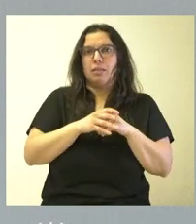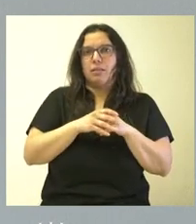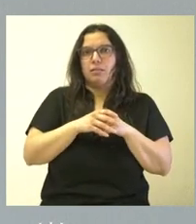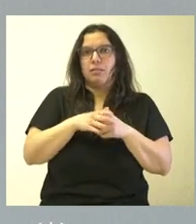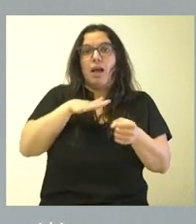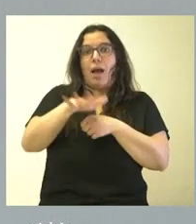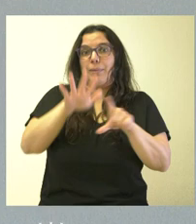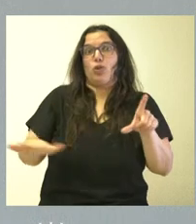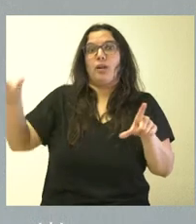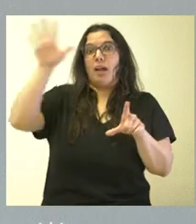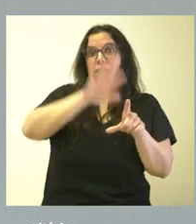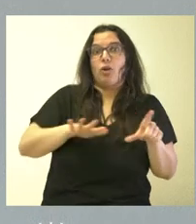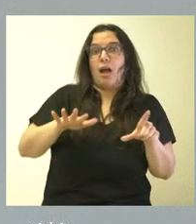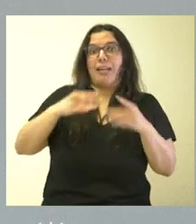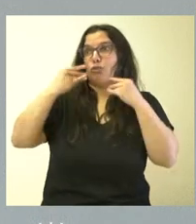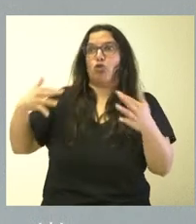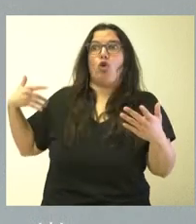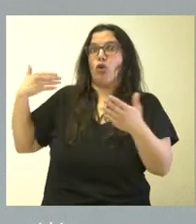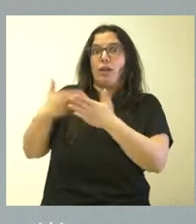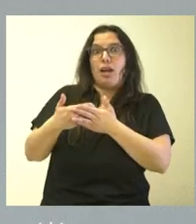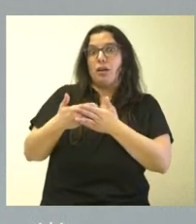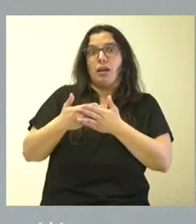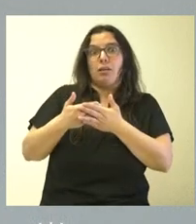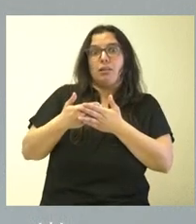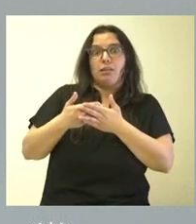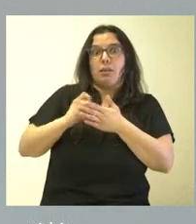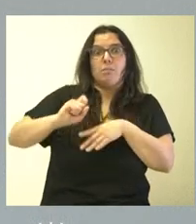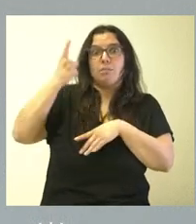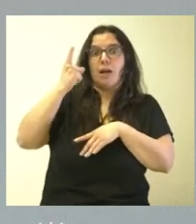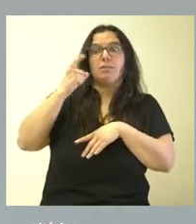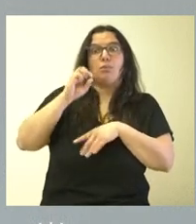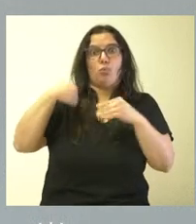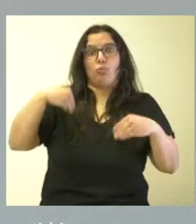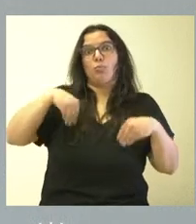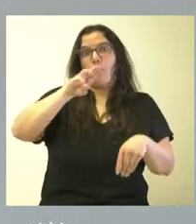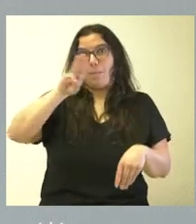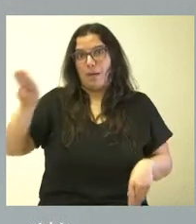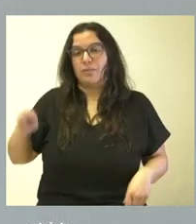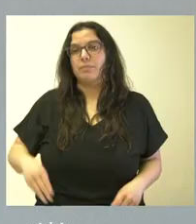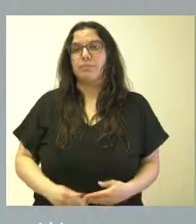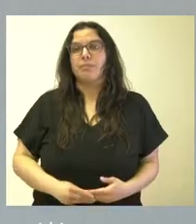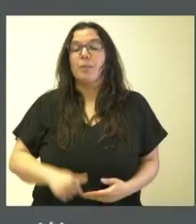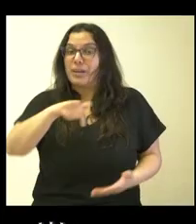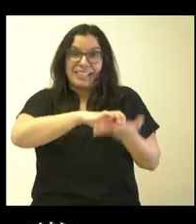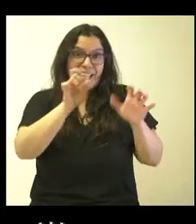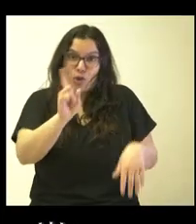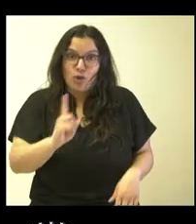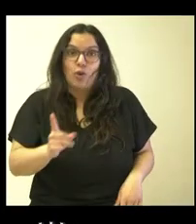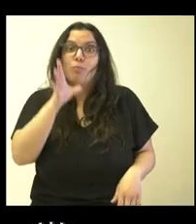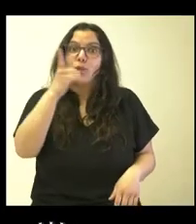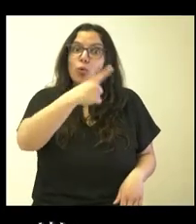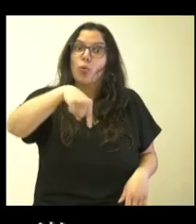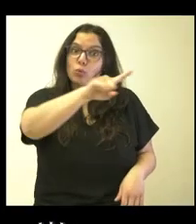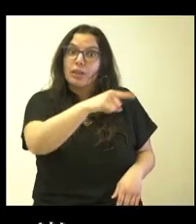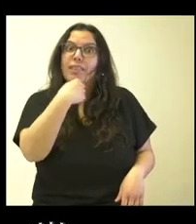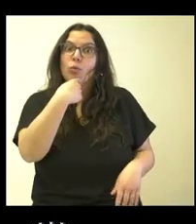nacional, motivos históricos, las primeras mujeres que lo ocuparon eran precisamente mujeres del Partido Popular. Pero no en Castilla y León. De ahí que ustedes están